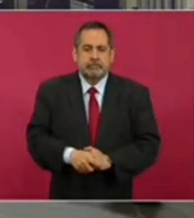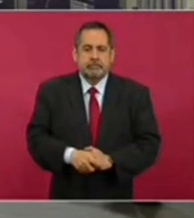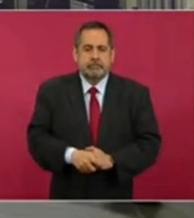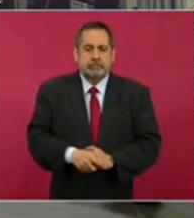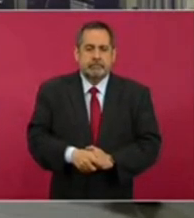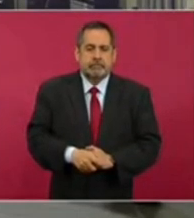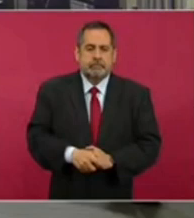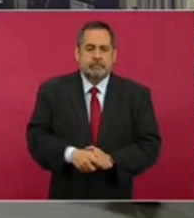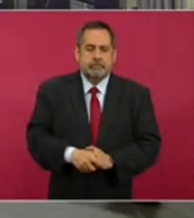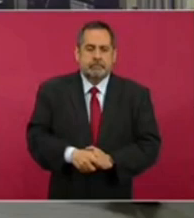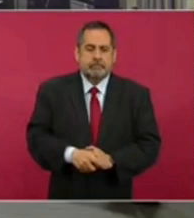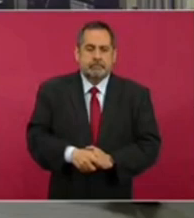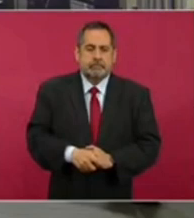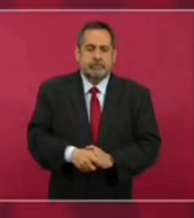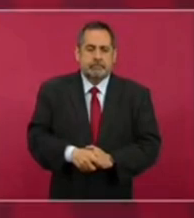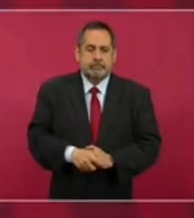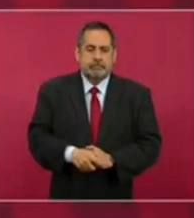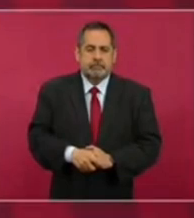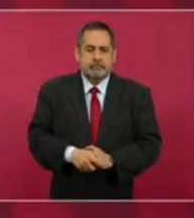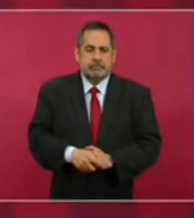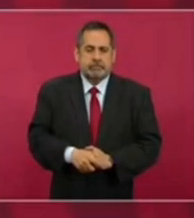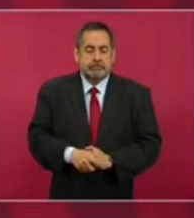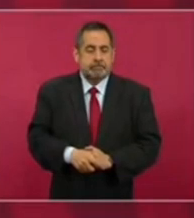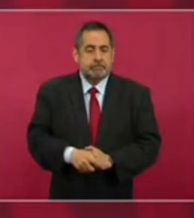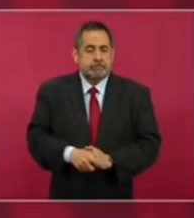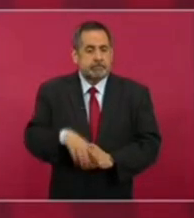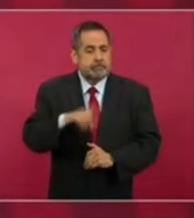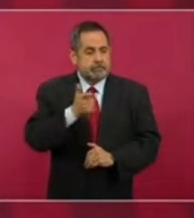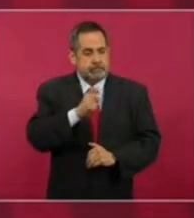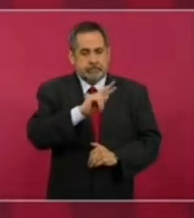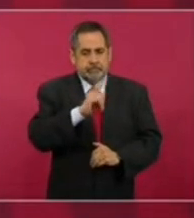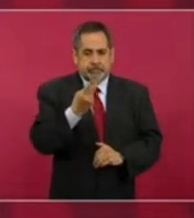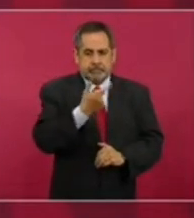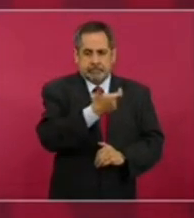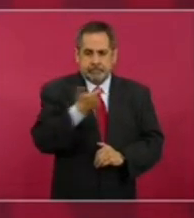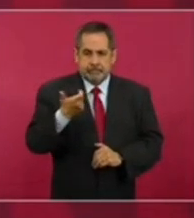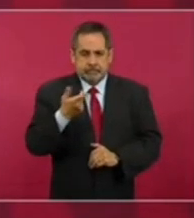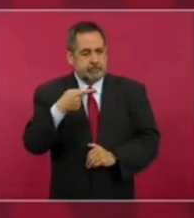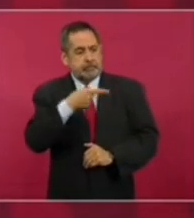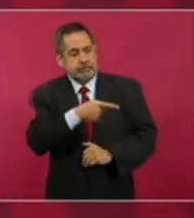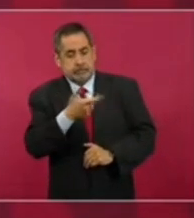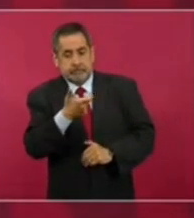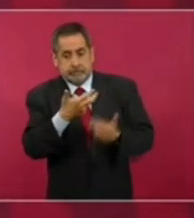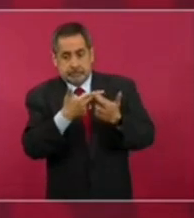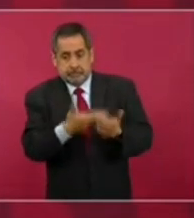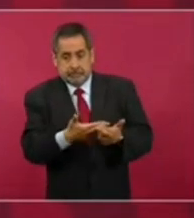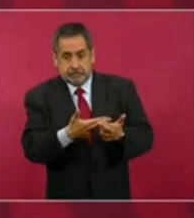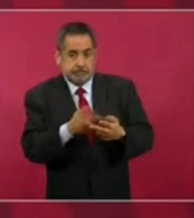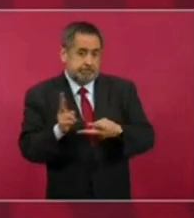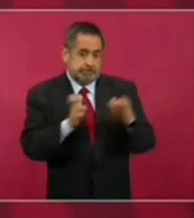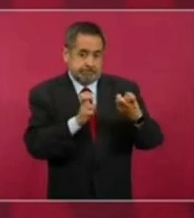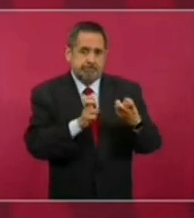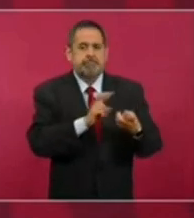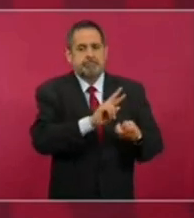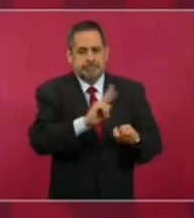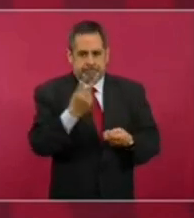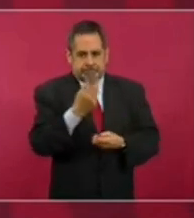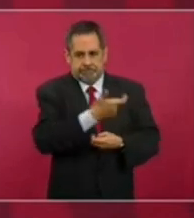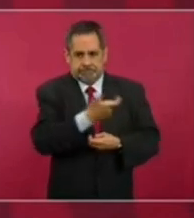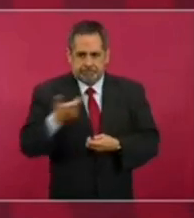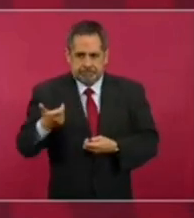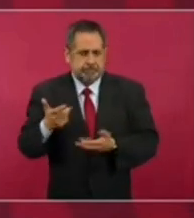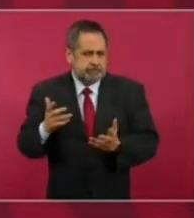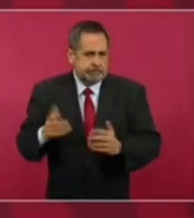Una devolución de recursos de